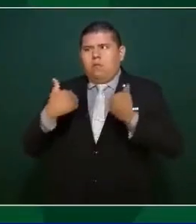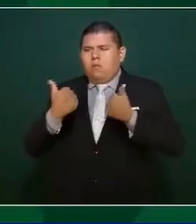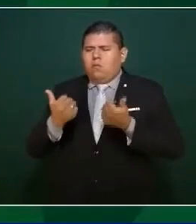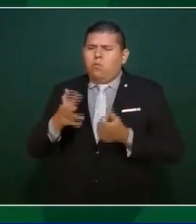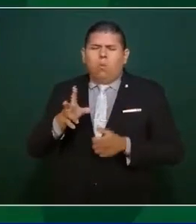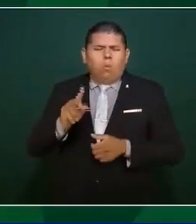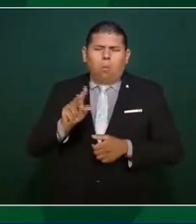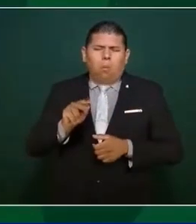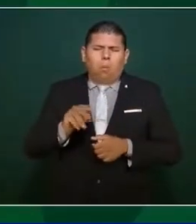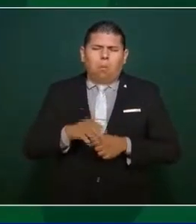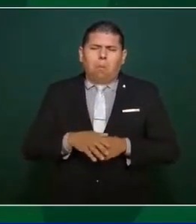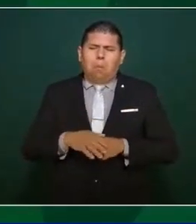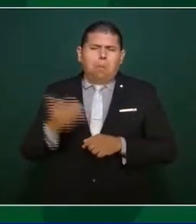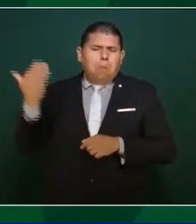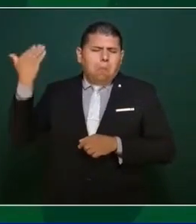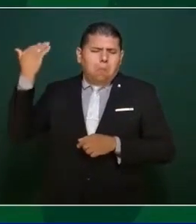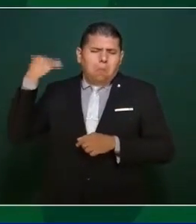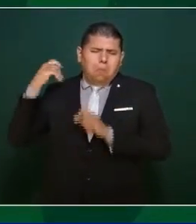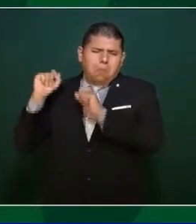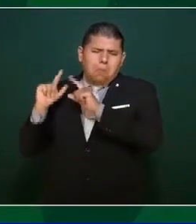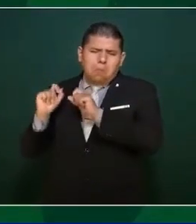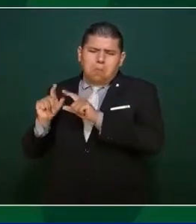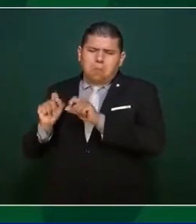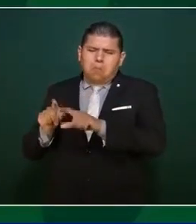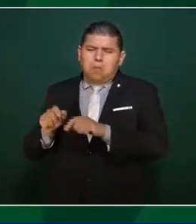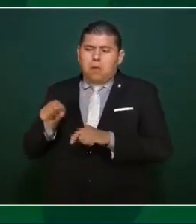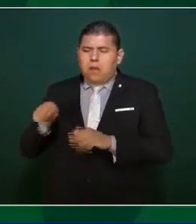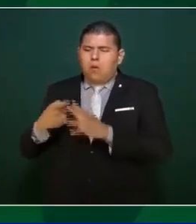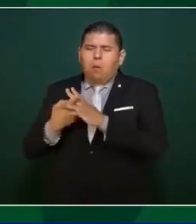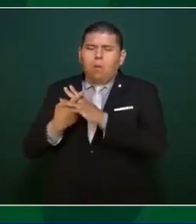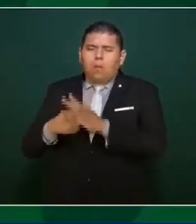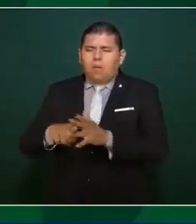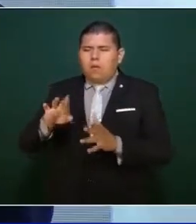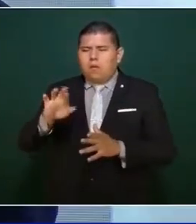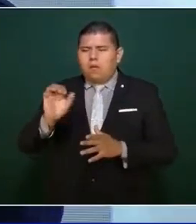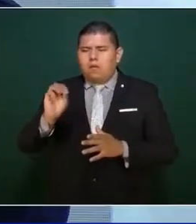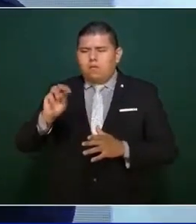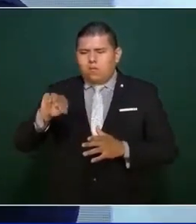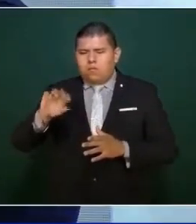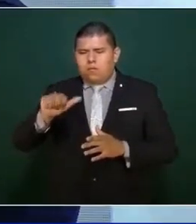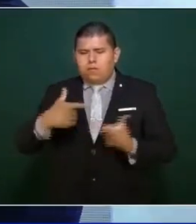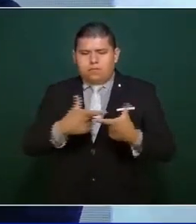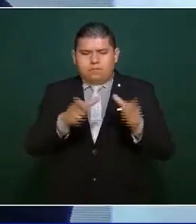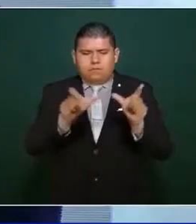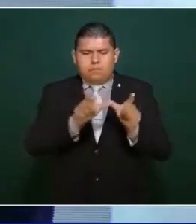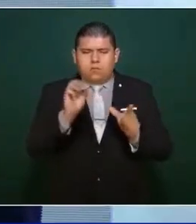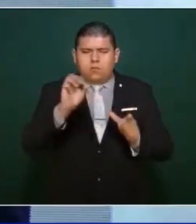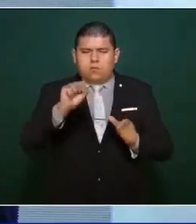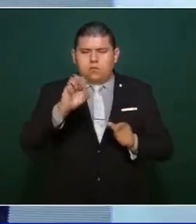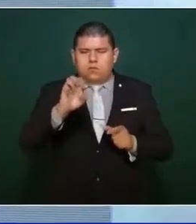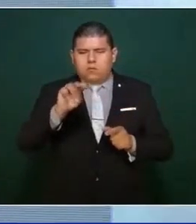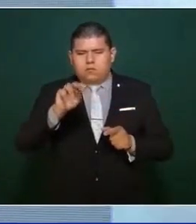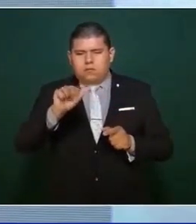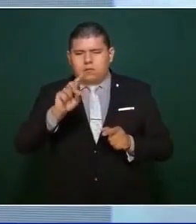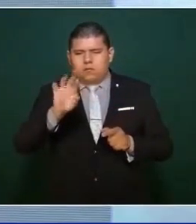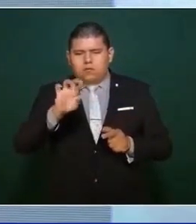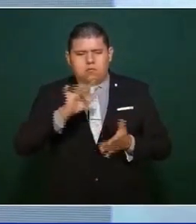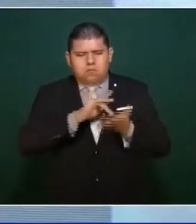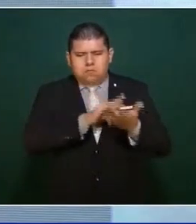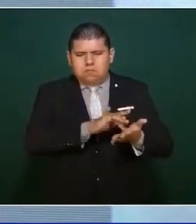que nació este periódico, es conservador. Pero tuvo una etapa